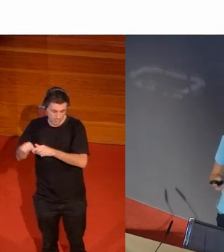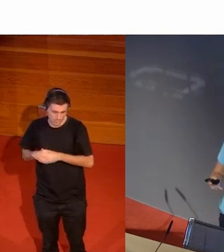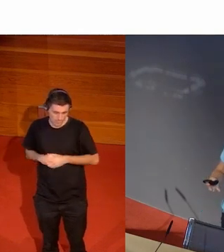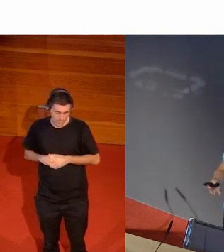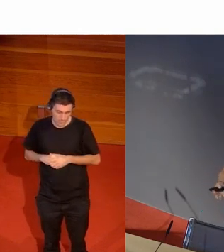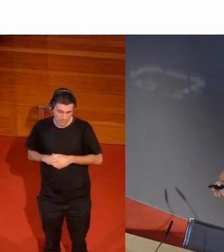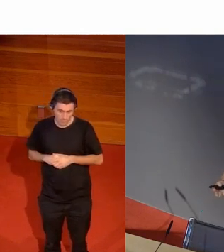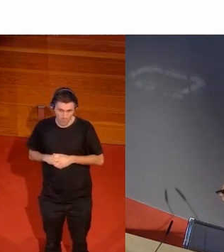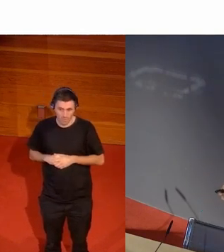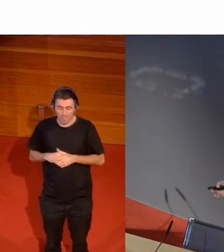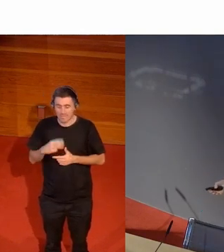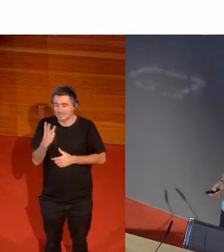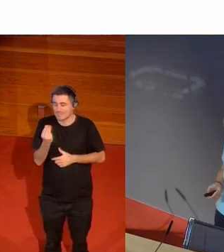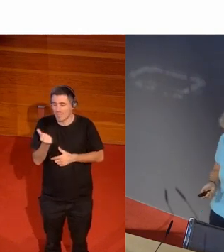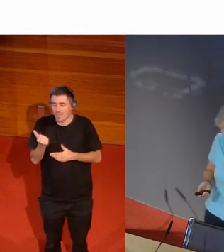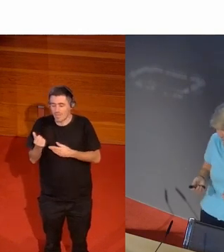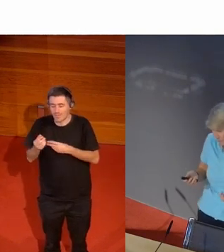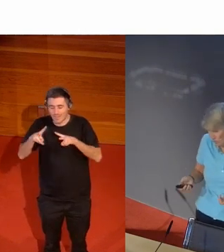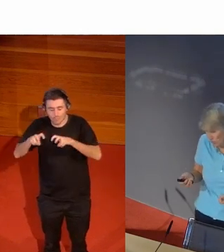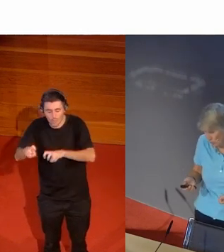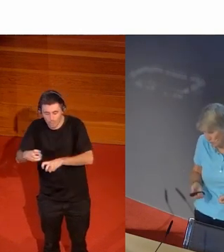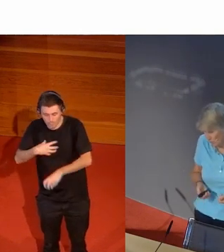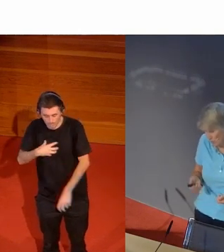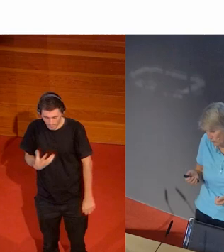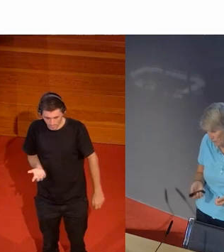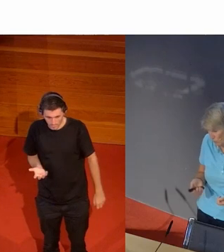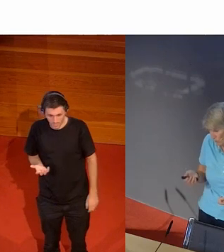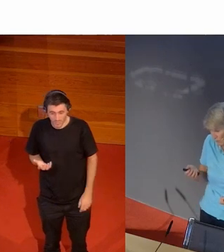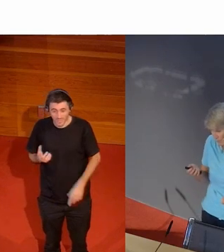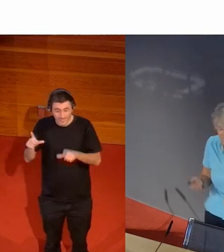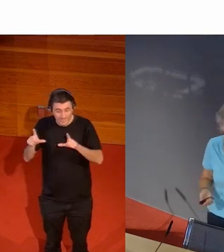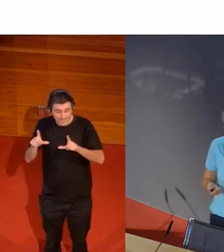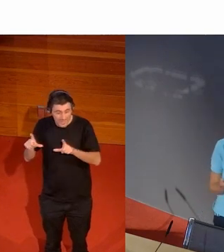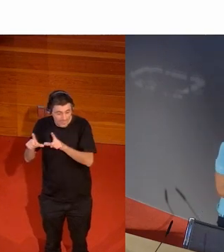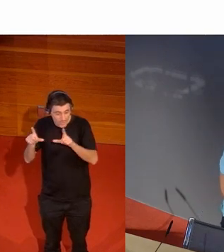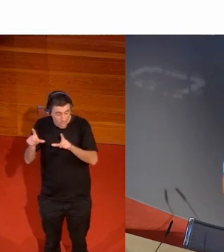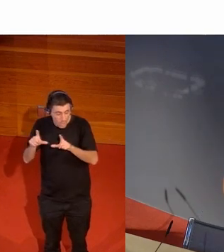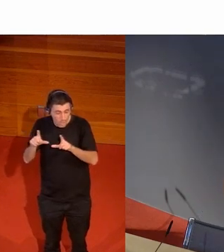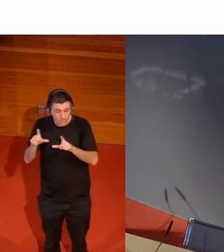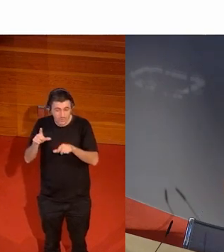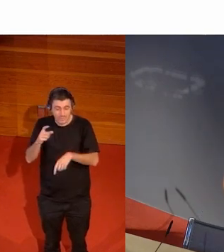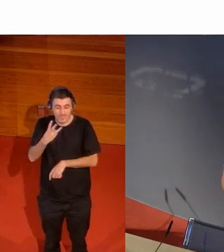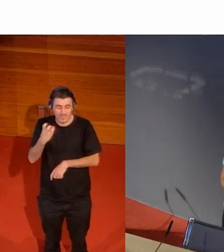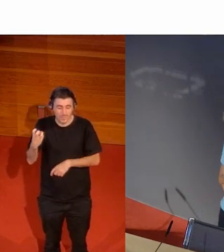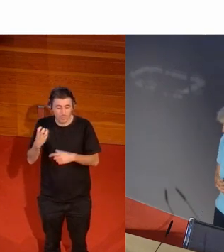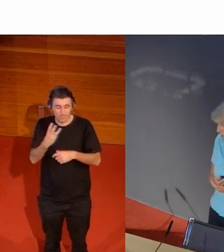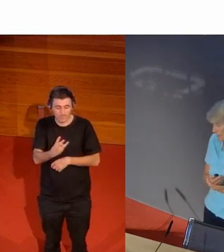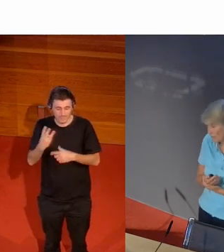como digo no se hace en tres días en la televisión estuvieron estudiando 338 días